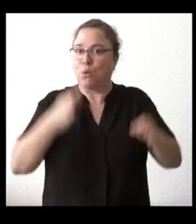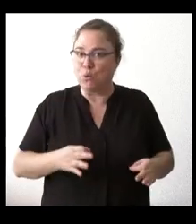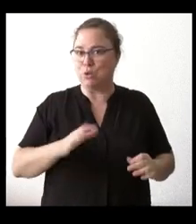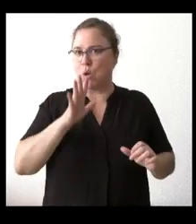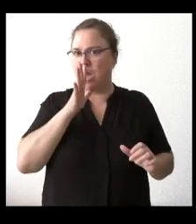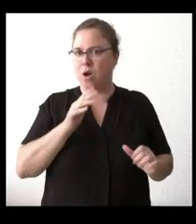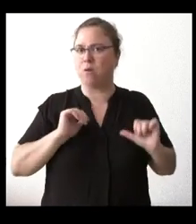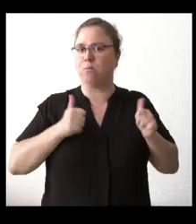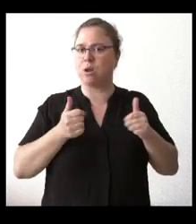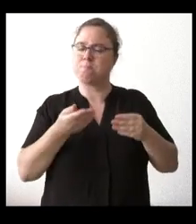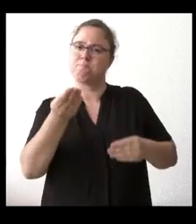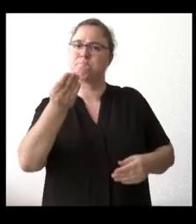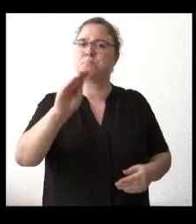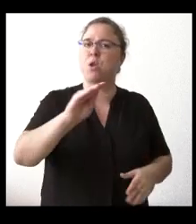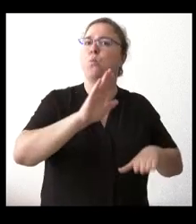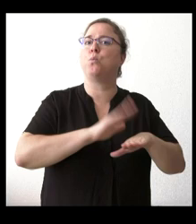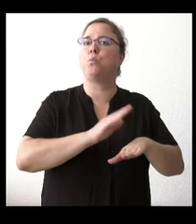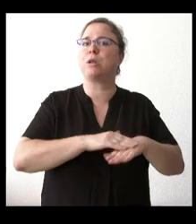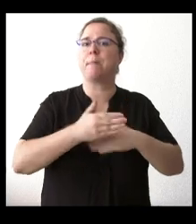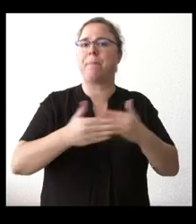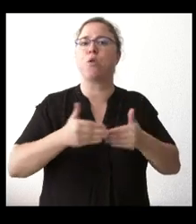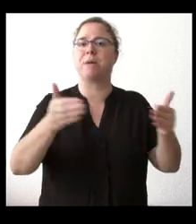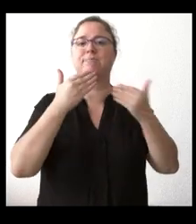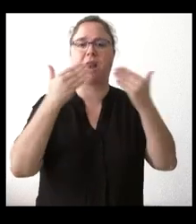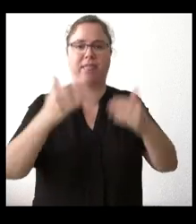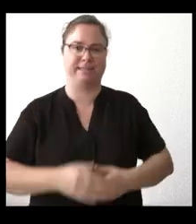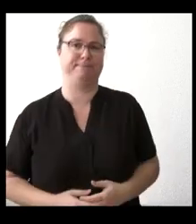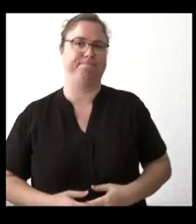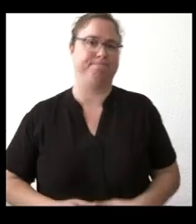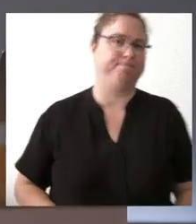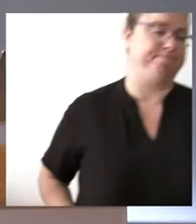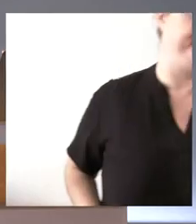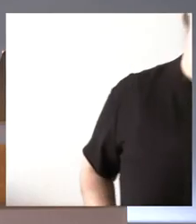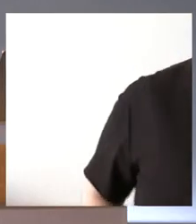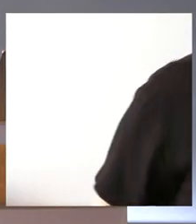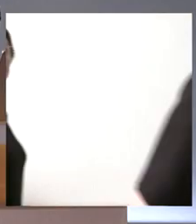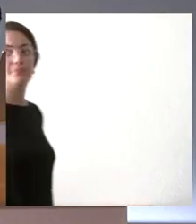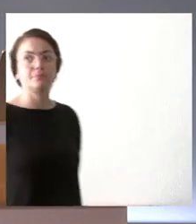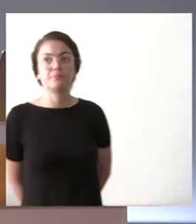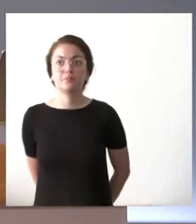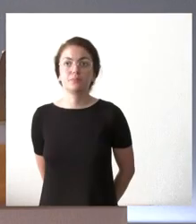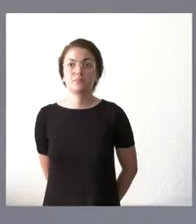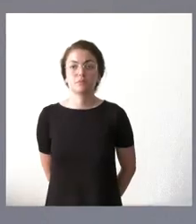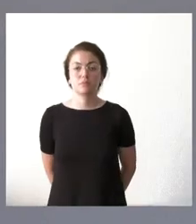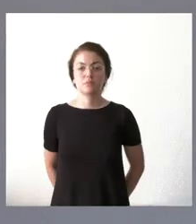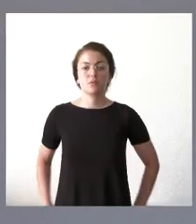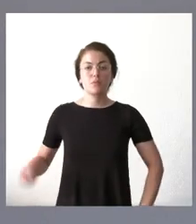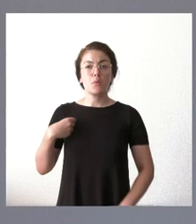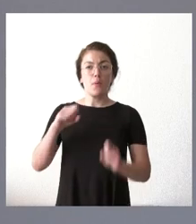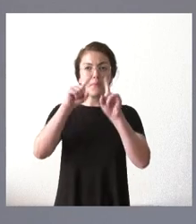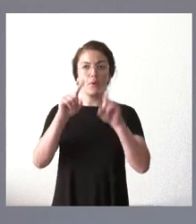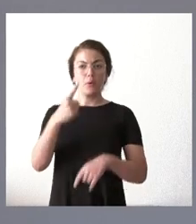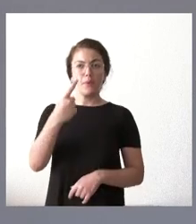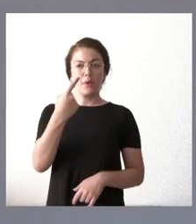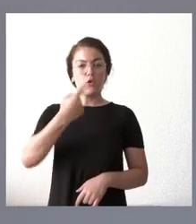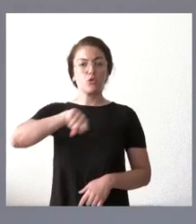ampliación de los plazos muchas gracias pues quizá por comenzar respecto a la primera pregunta nosotros lo que se nos ha